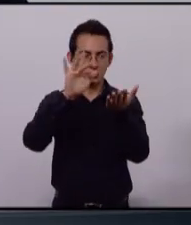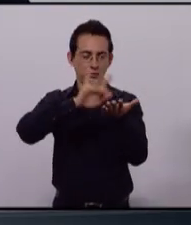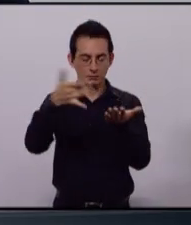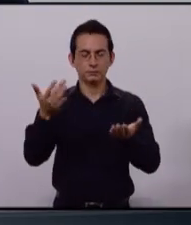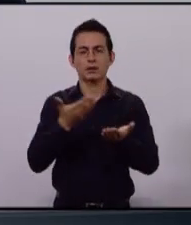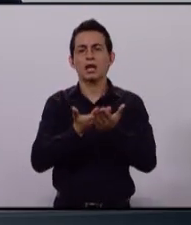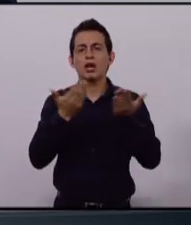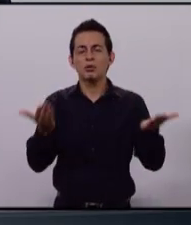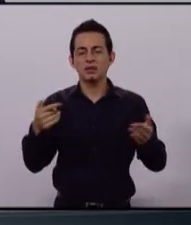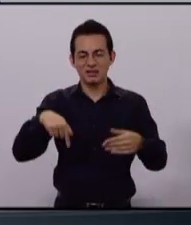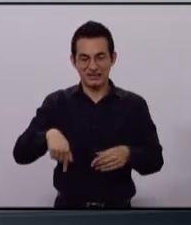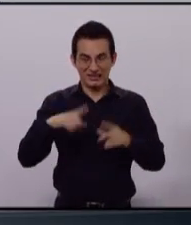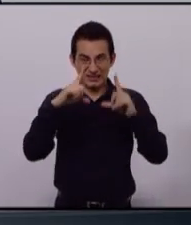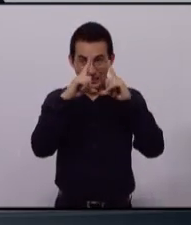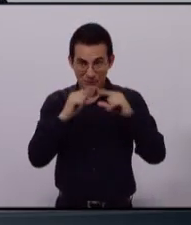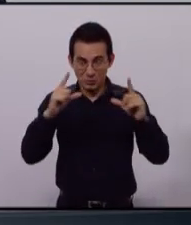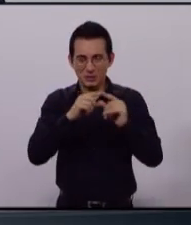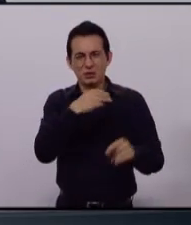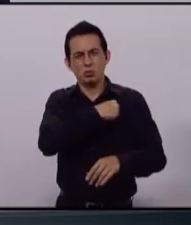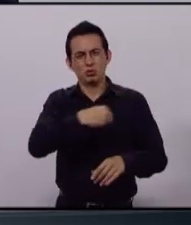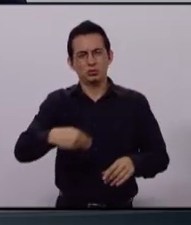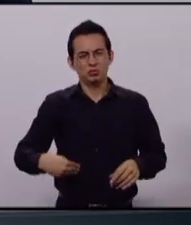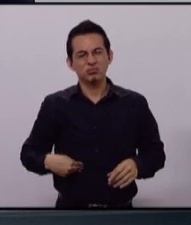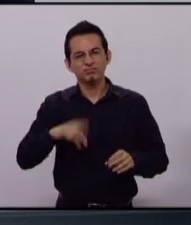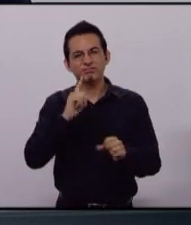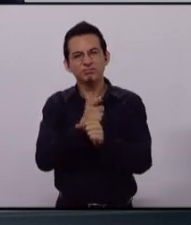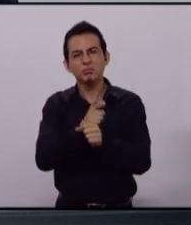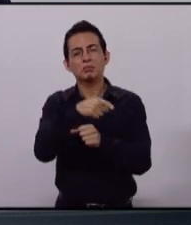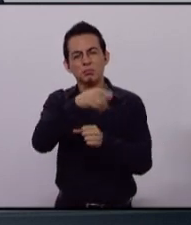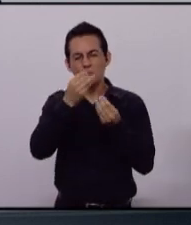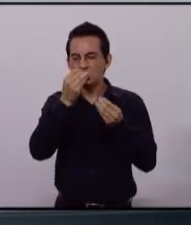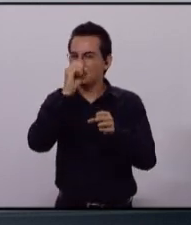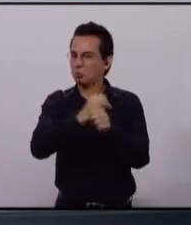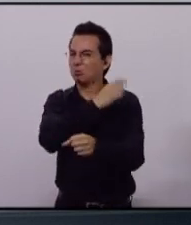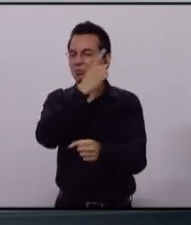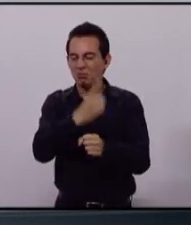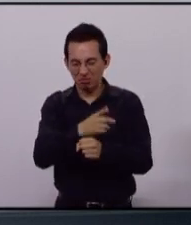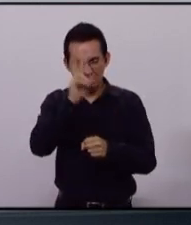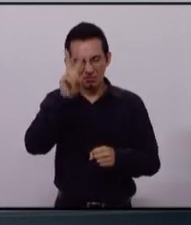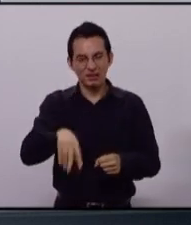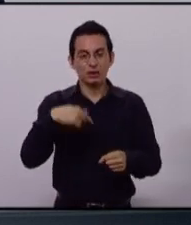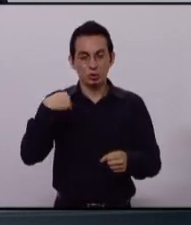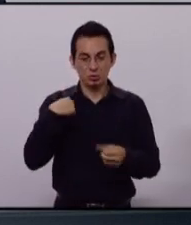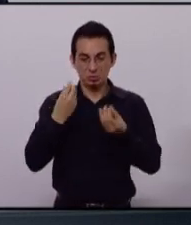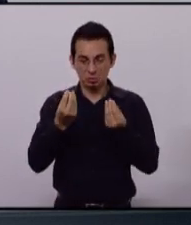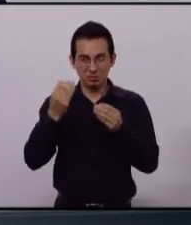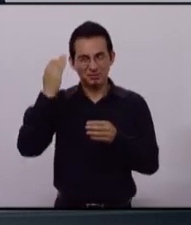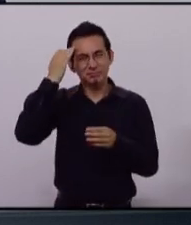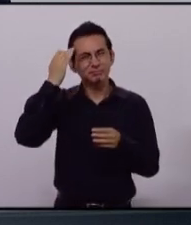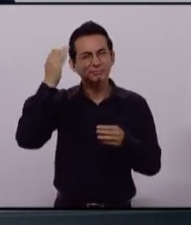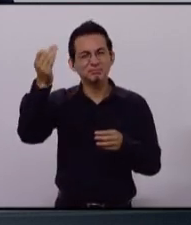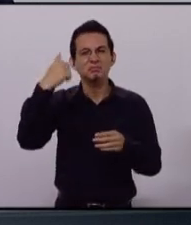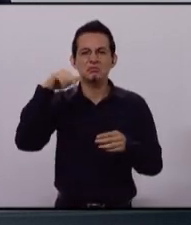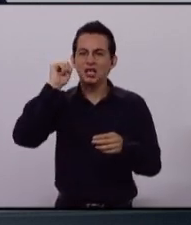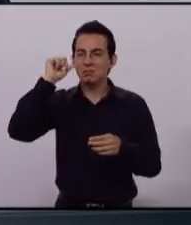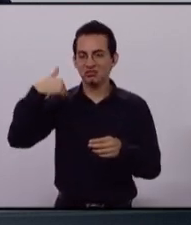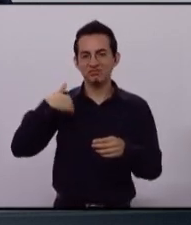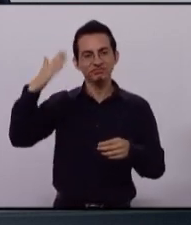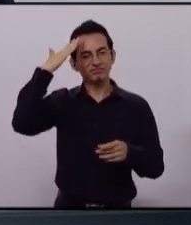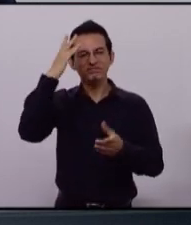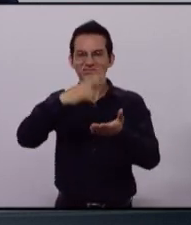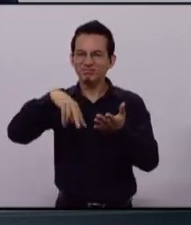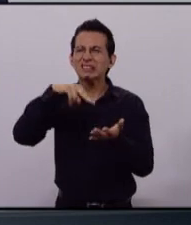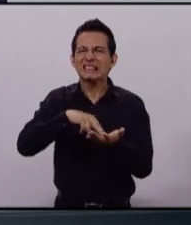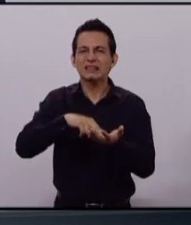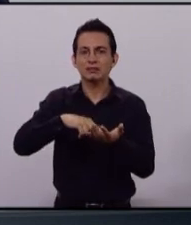Zapopan es un municipio de grandes oportunidades. En los últimos años hemos estado en los primeros lugares de generación de